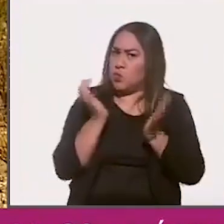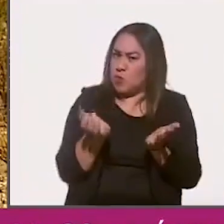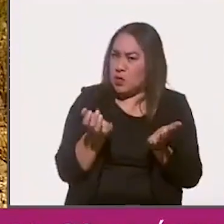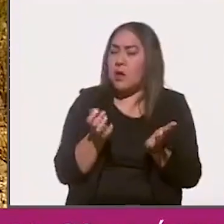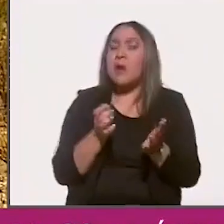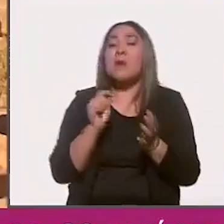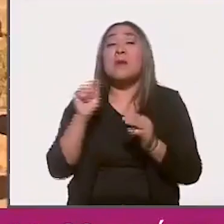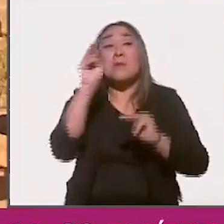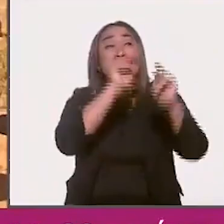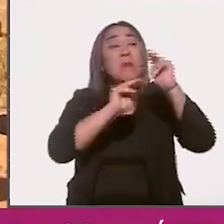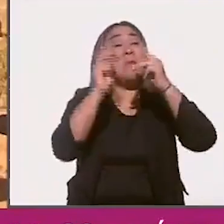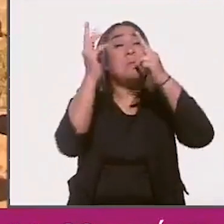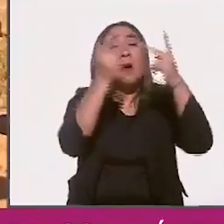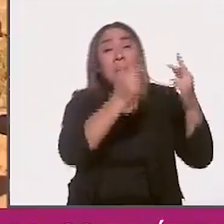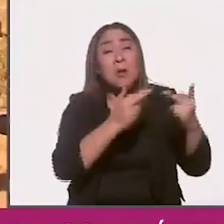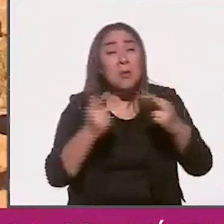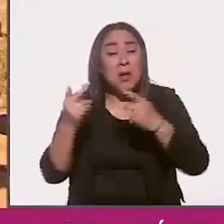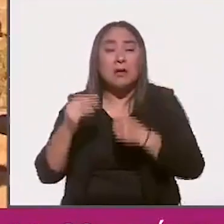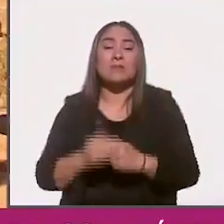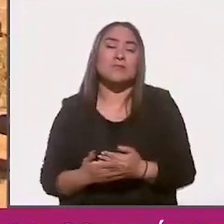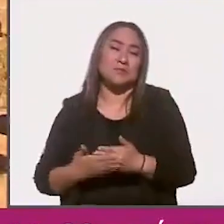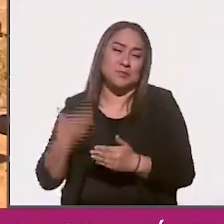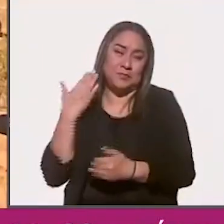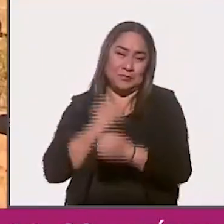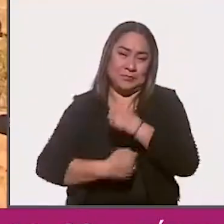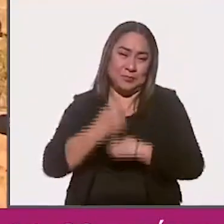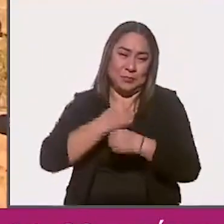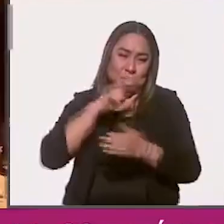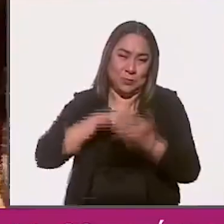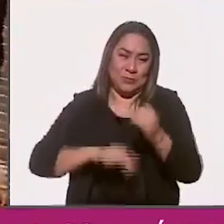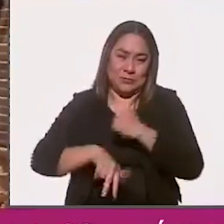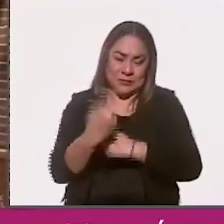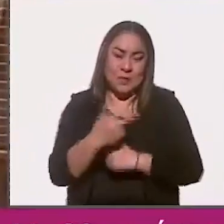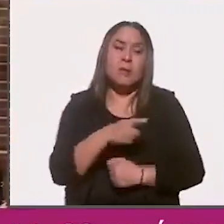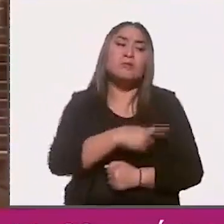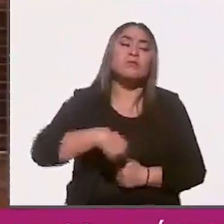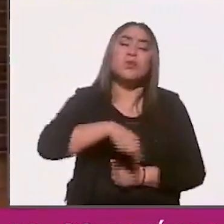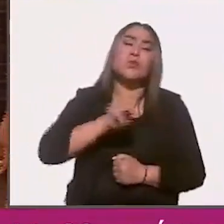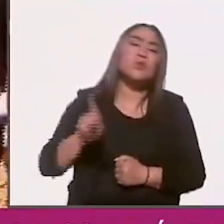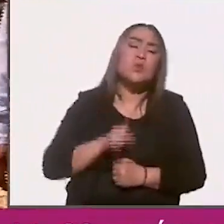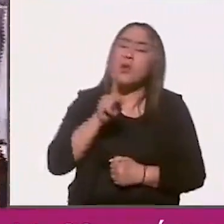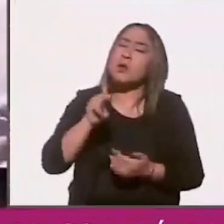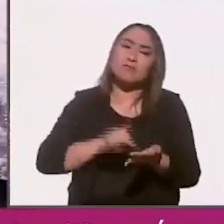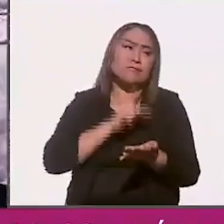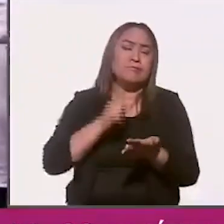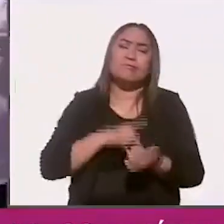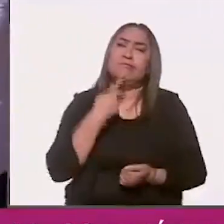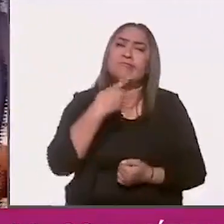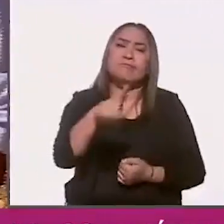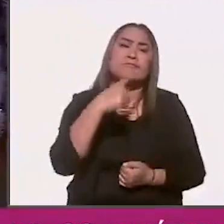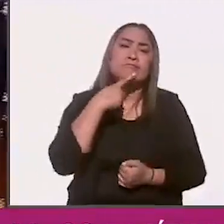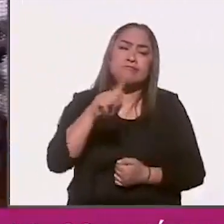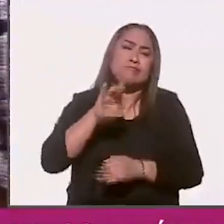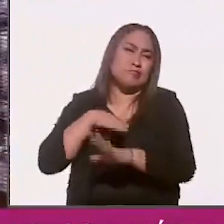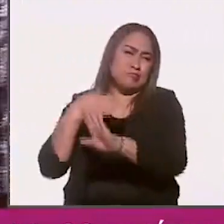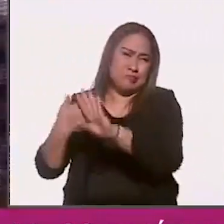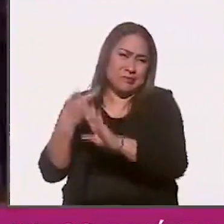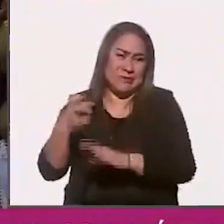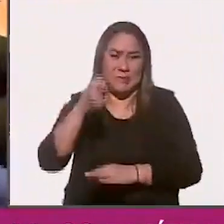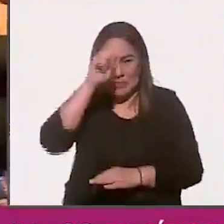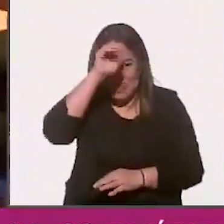debaratar los erros. Desde el año 2013, los ejidatarios interpusieron una serie de demandas en contra del lobby minero.